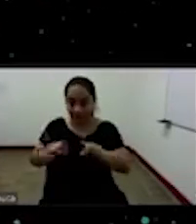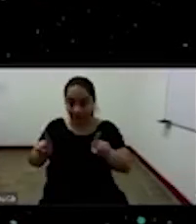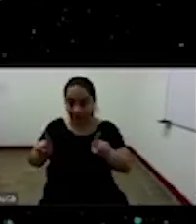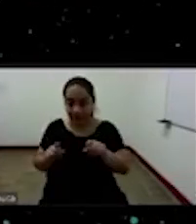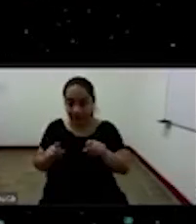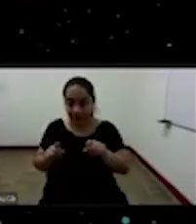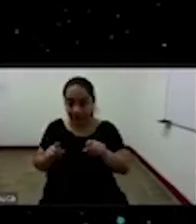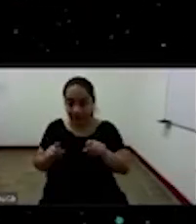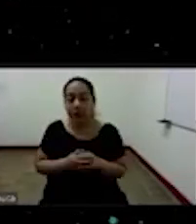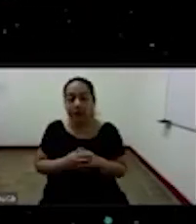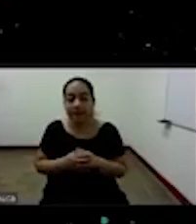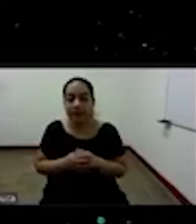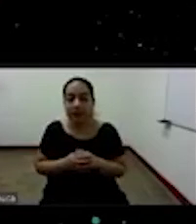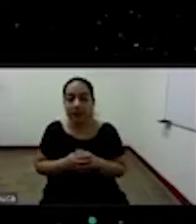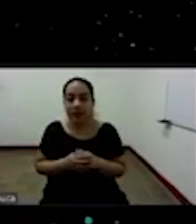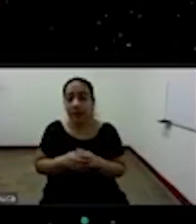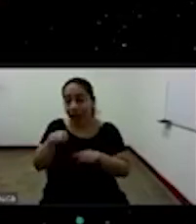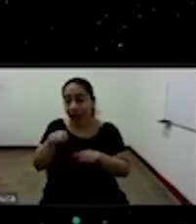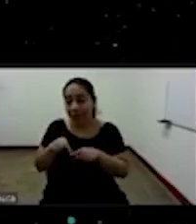el uno es más grande que el otro